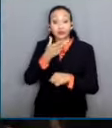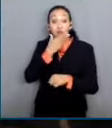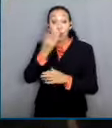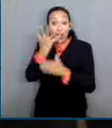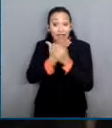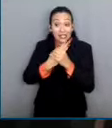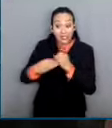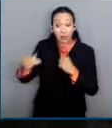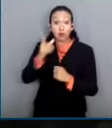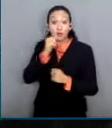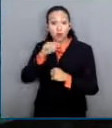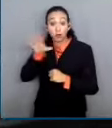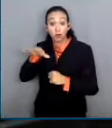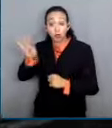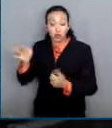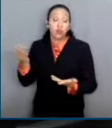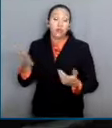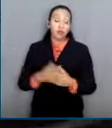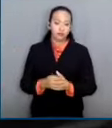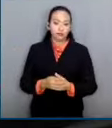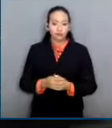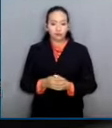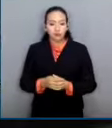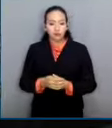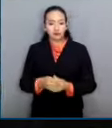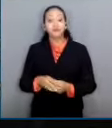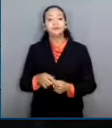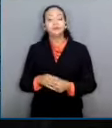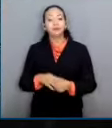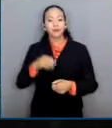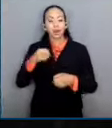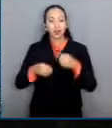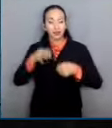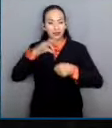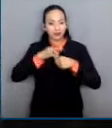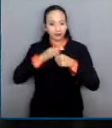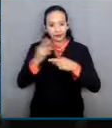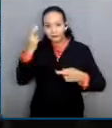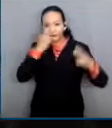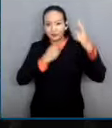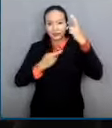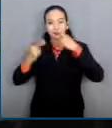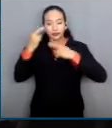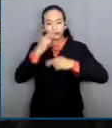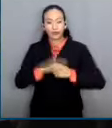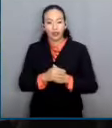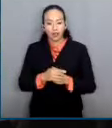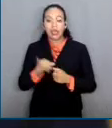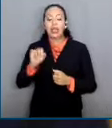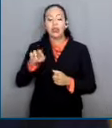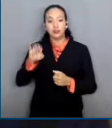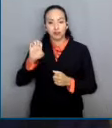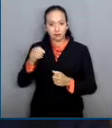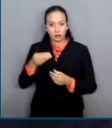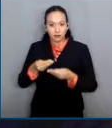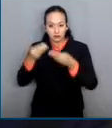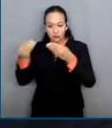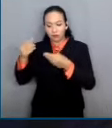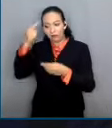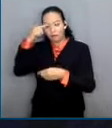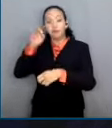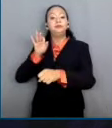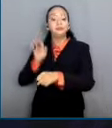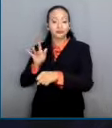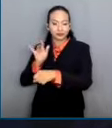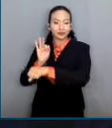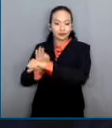mayoría de cuatro votos a uno, el Tribunal Electoral revocó el registro que había otorgado el INE a favor de Cabeza de Vaca y otorgó un